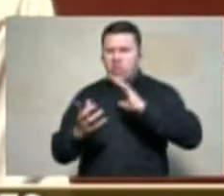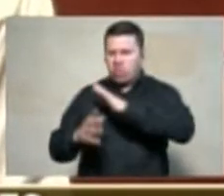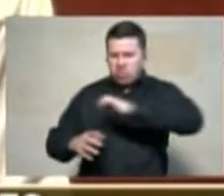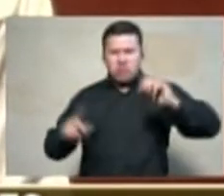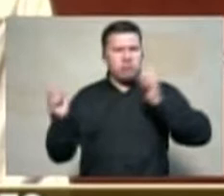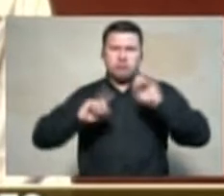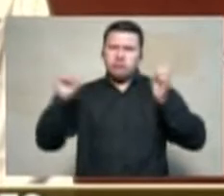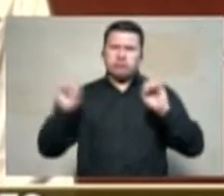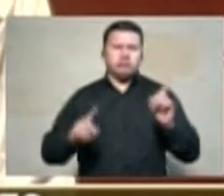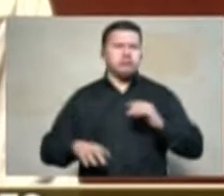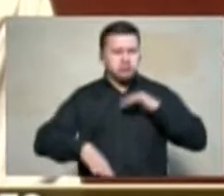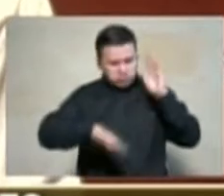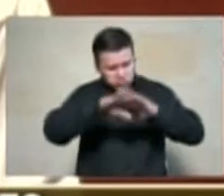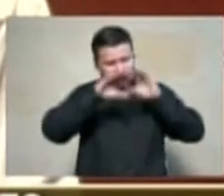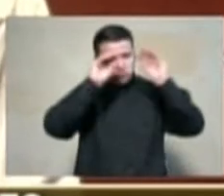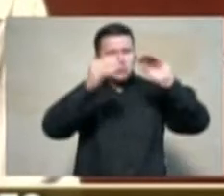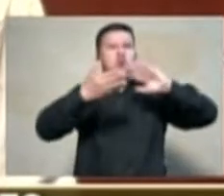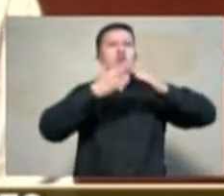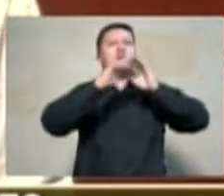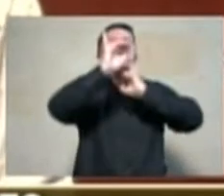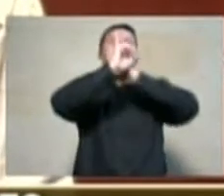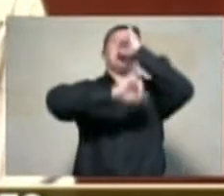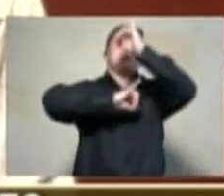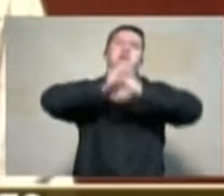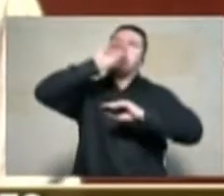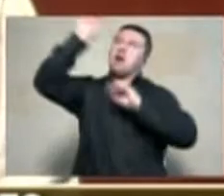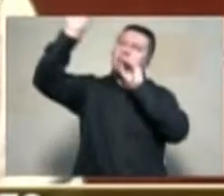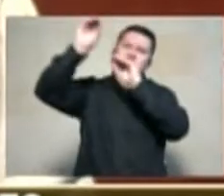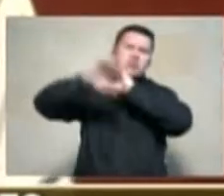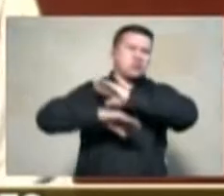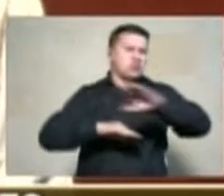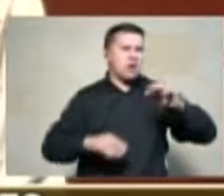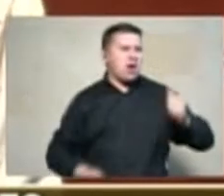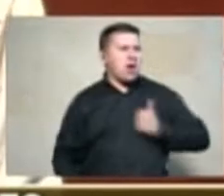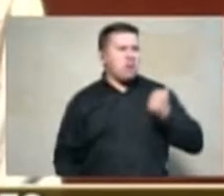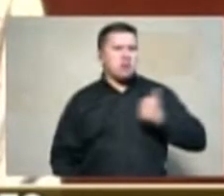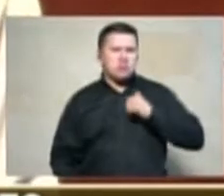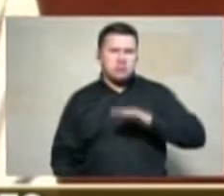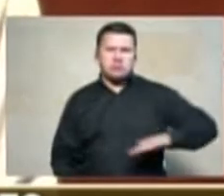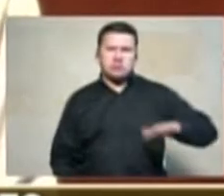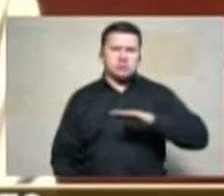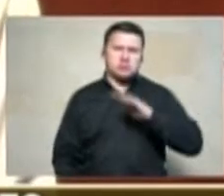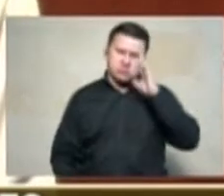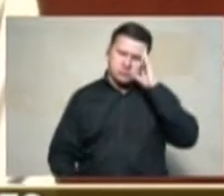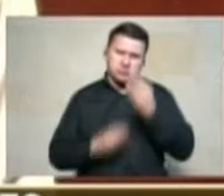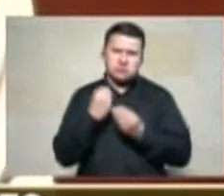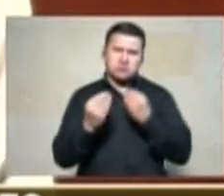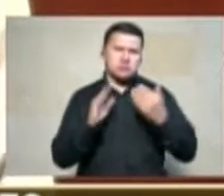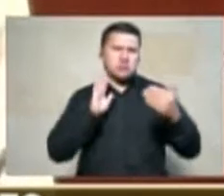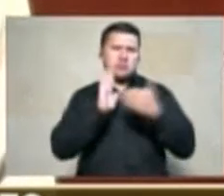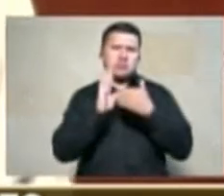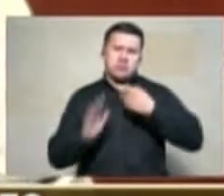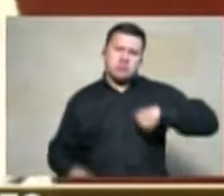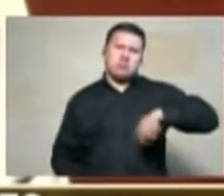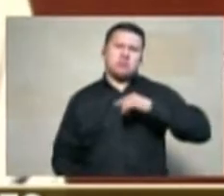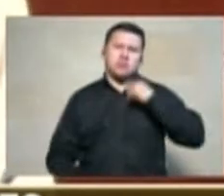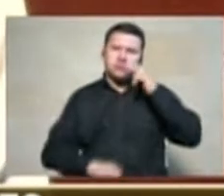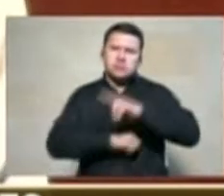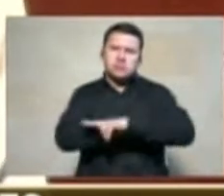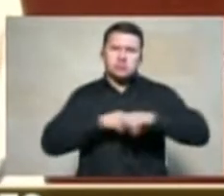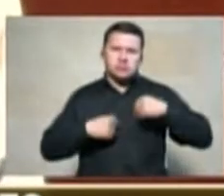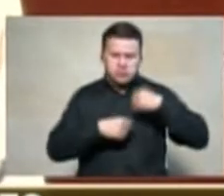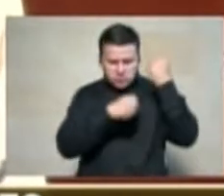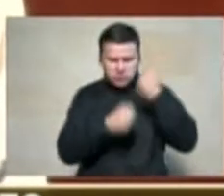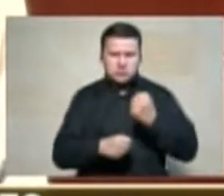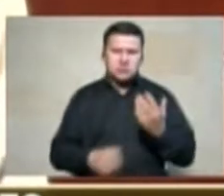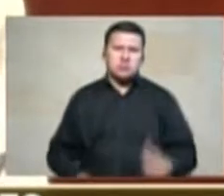y lo vamos a denunciar también ante la comunidad internacional todos los abusos que están haciendo contra nosotros porque nos están robando nuestro